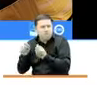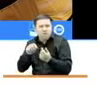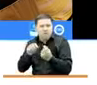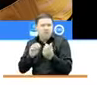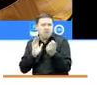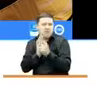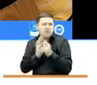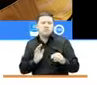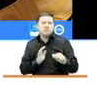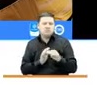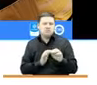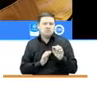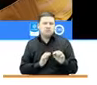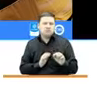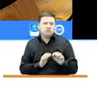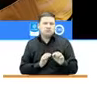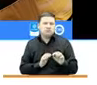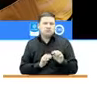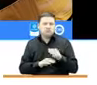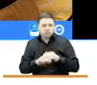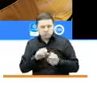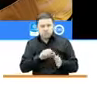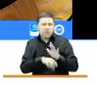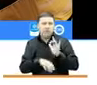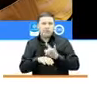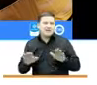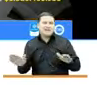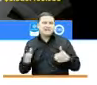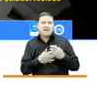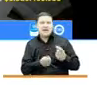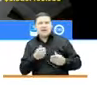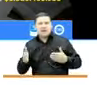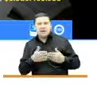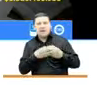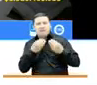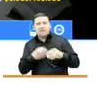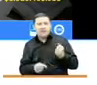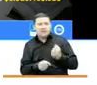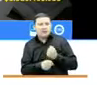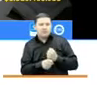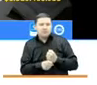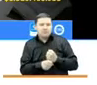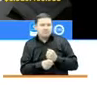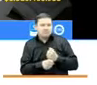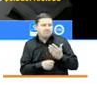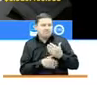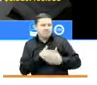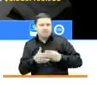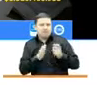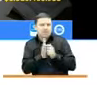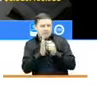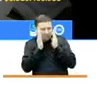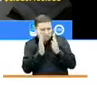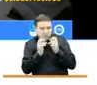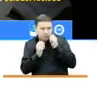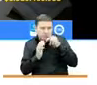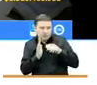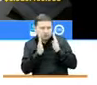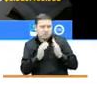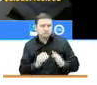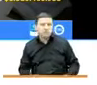que fruto de la pandemia les tocó cerrar sus negocios, perdieron su empleo, hicimos todo el proceso de atención humanitaria.